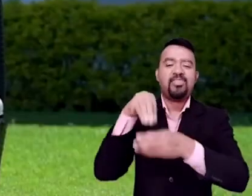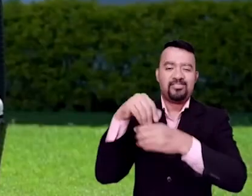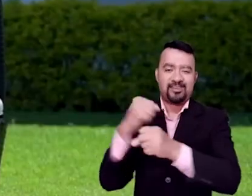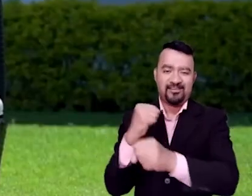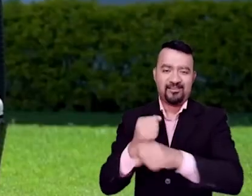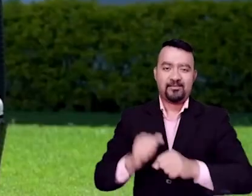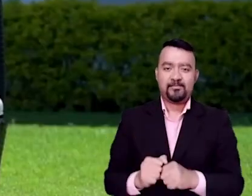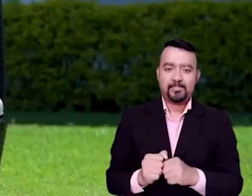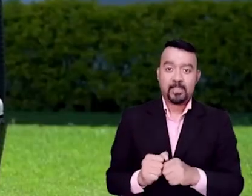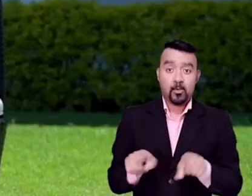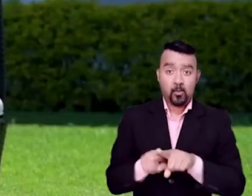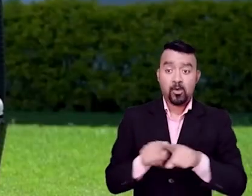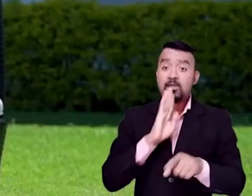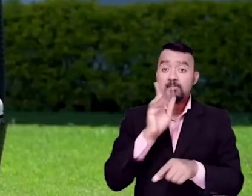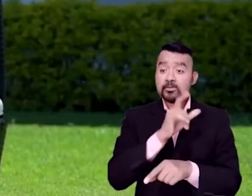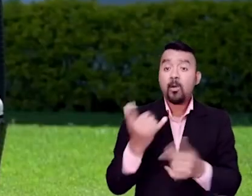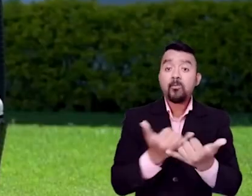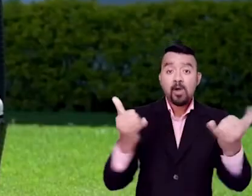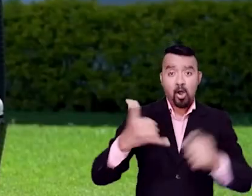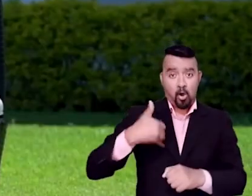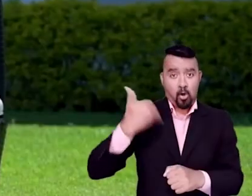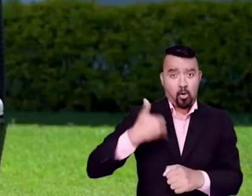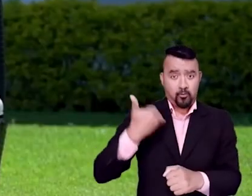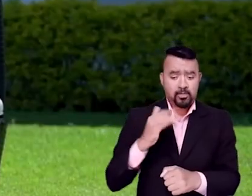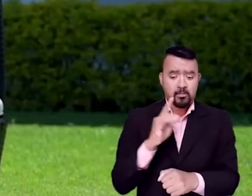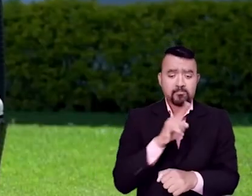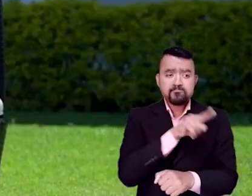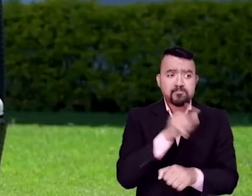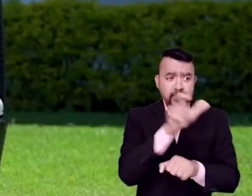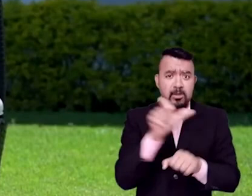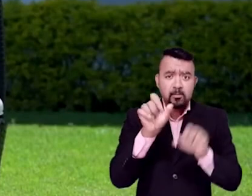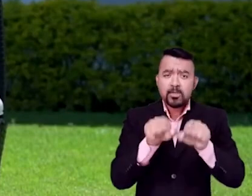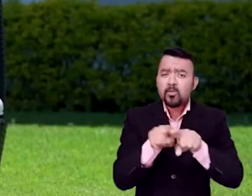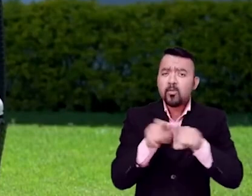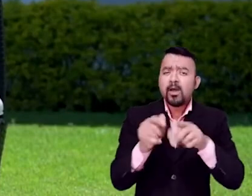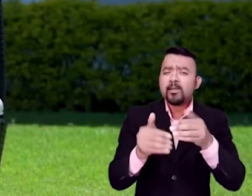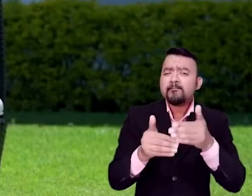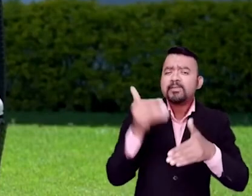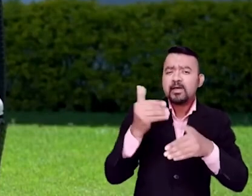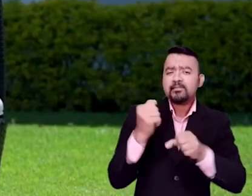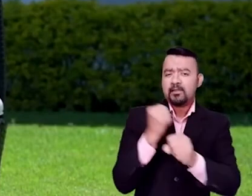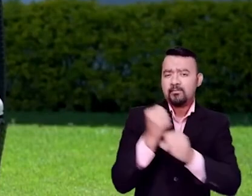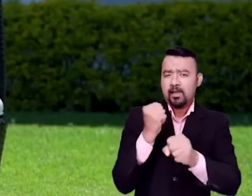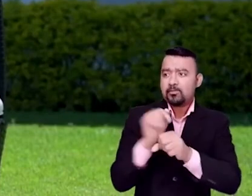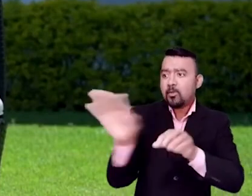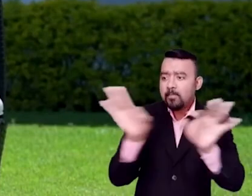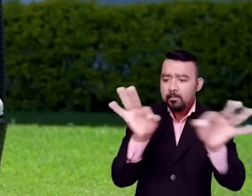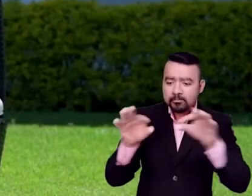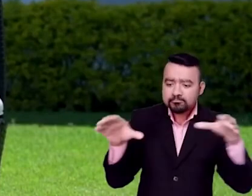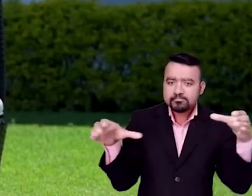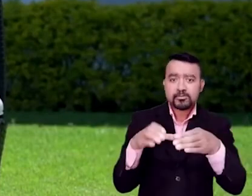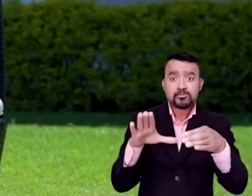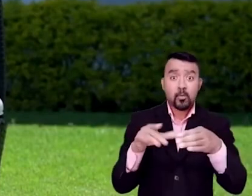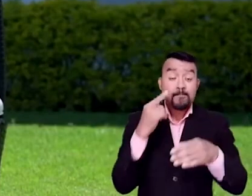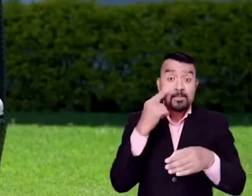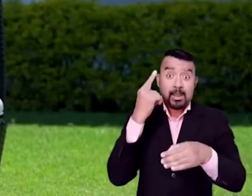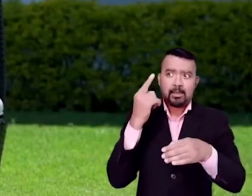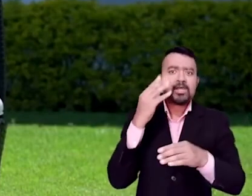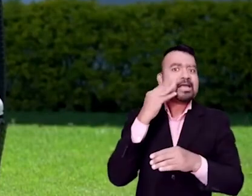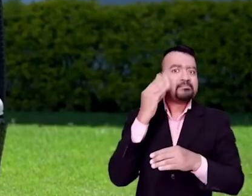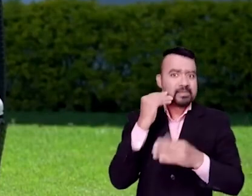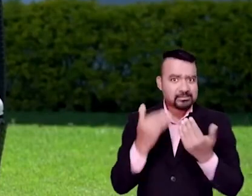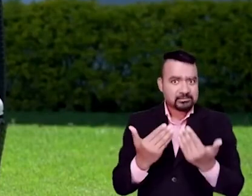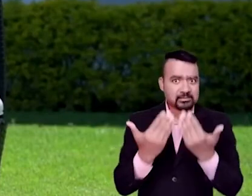No seamos solamente una plataforma de primer empleo para los jóvenes Para que tengan su primera oportunidad laboral Sino que adicionalmente seamos una